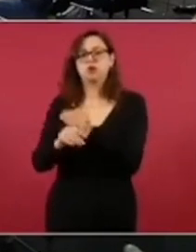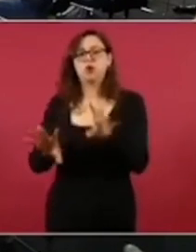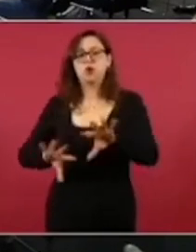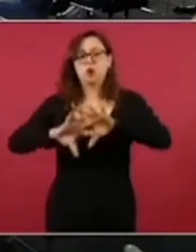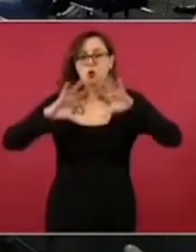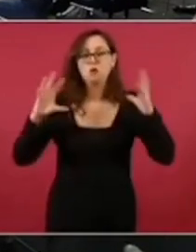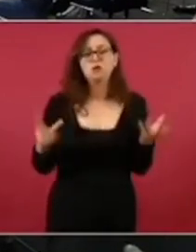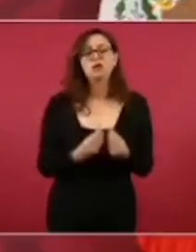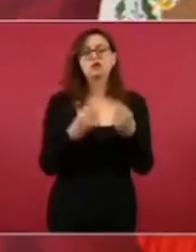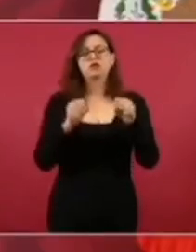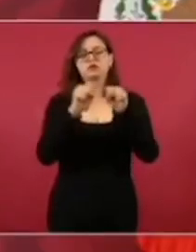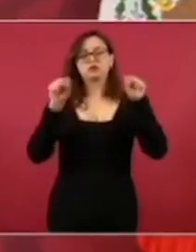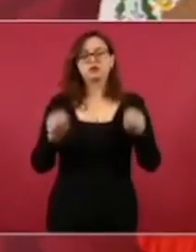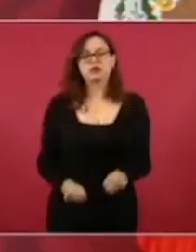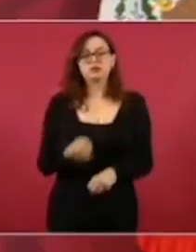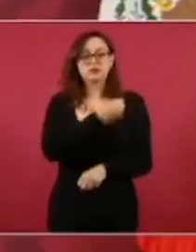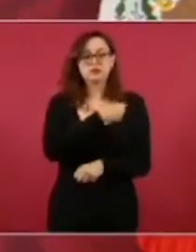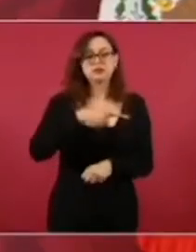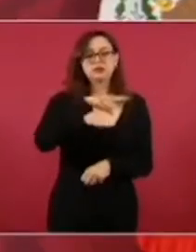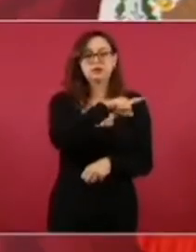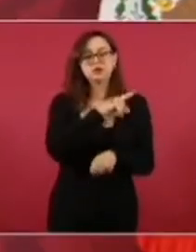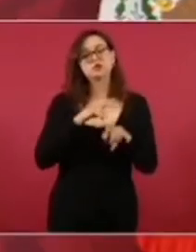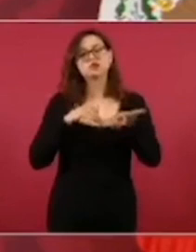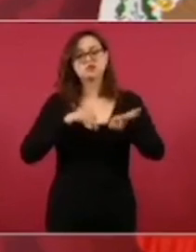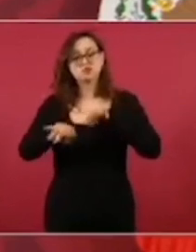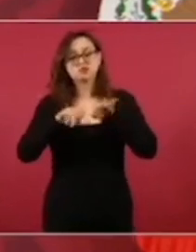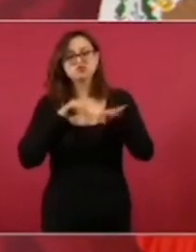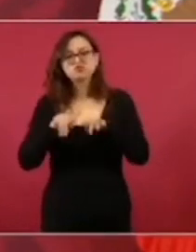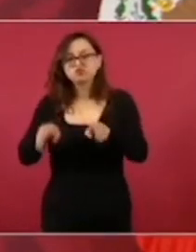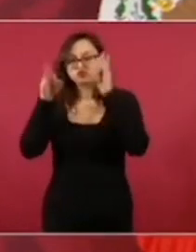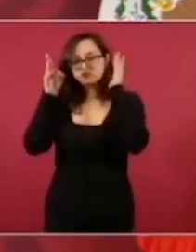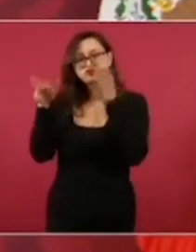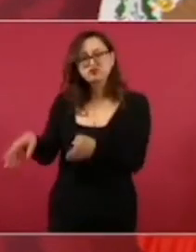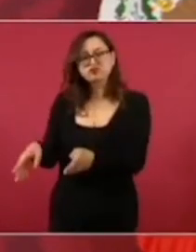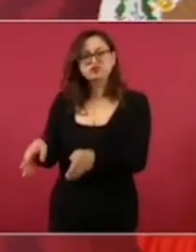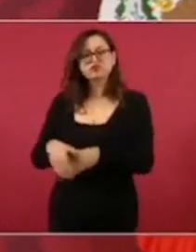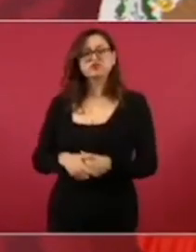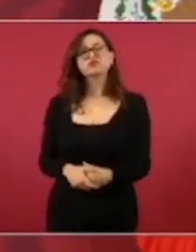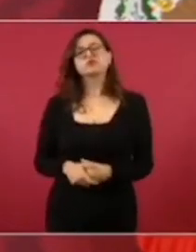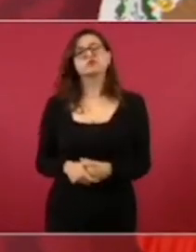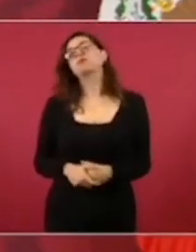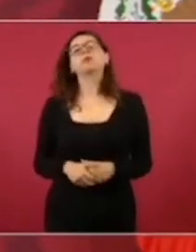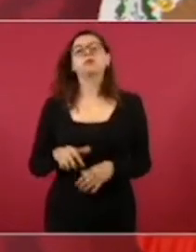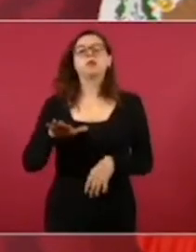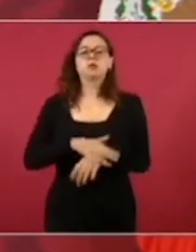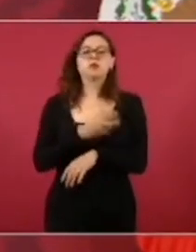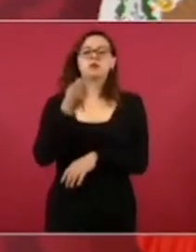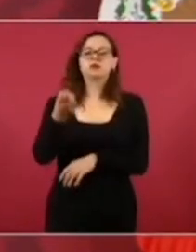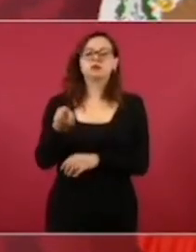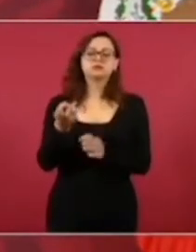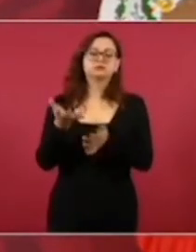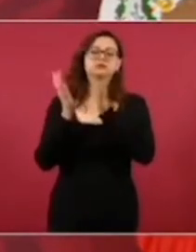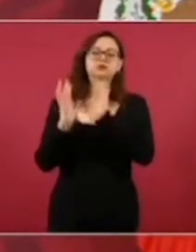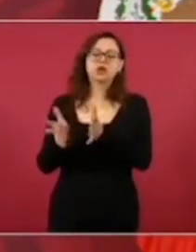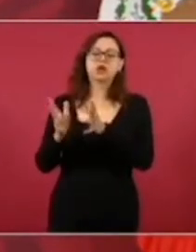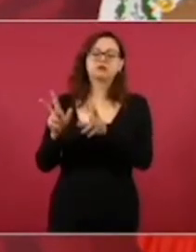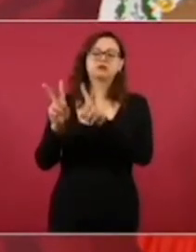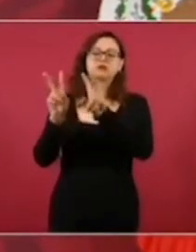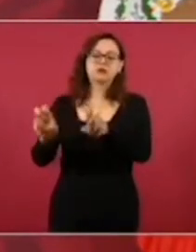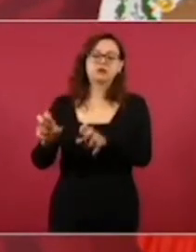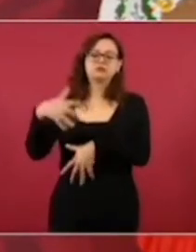lograr este propósito. Entonces, por eso vamos a informar cada 15 días